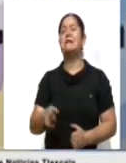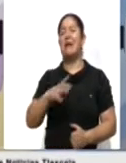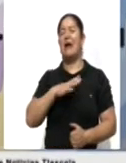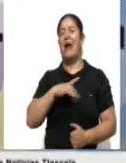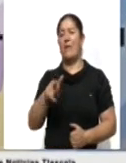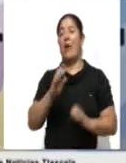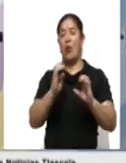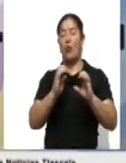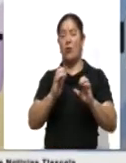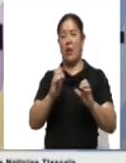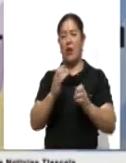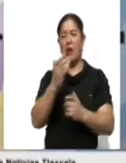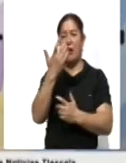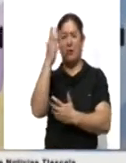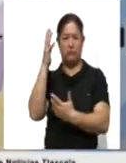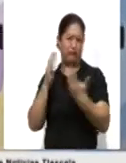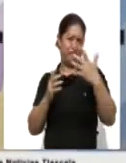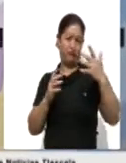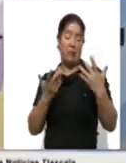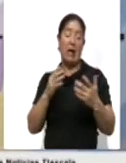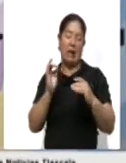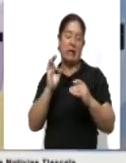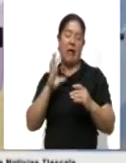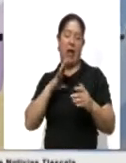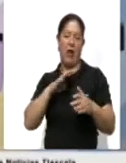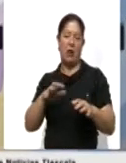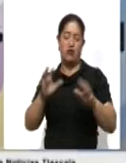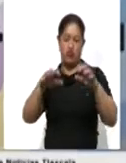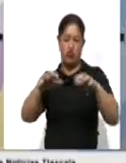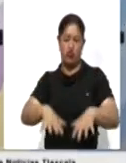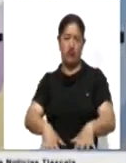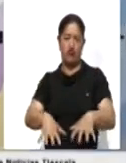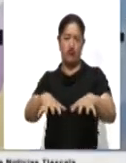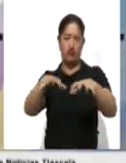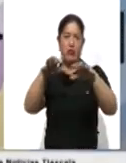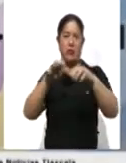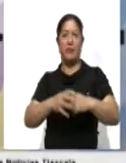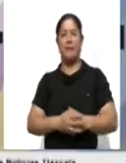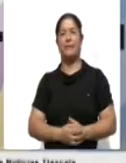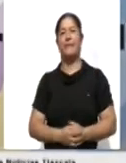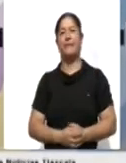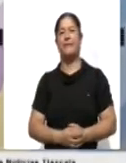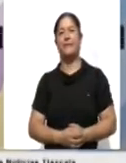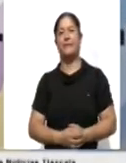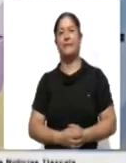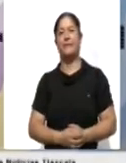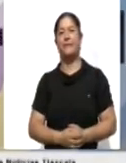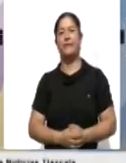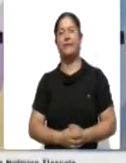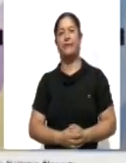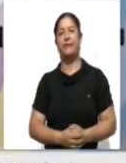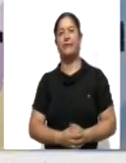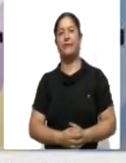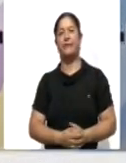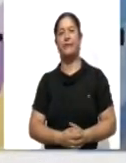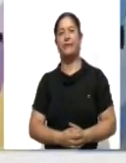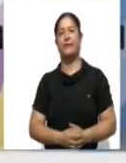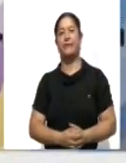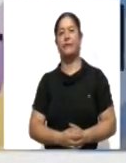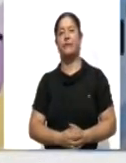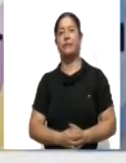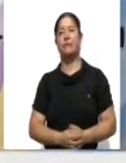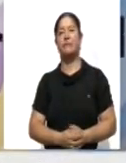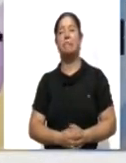Tapama. La recomendación fundamental es no tirar basura en la calle. Ese es el factor, en el caso del municipio de Apisaco,